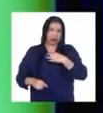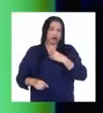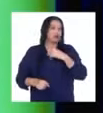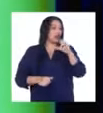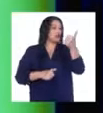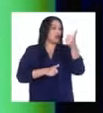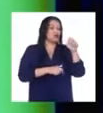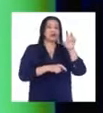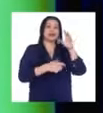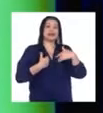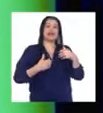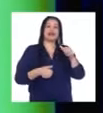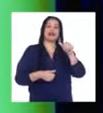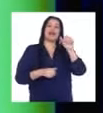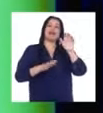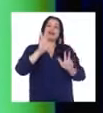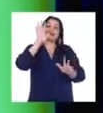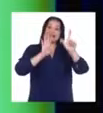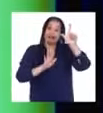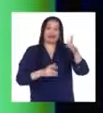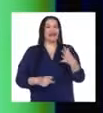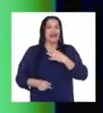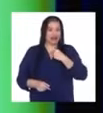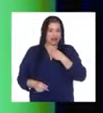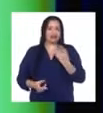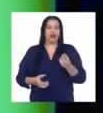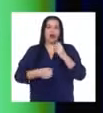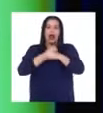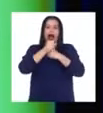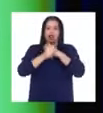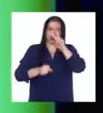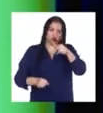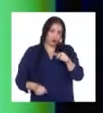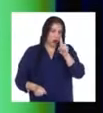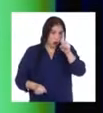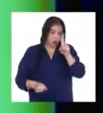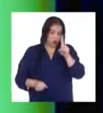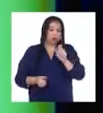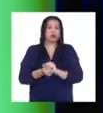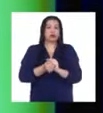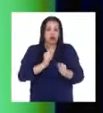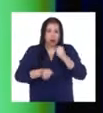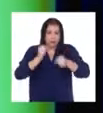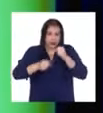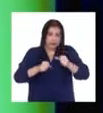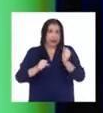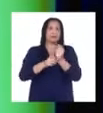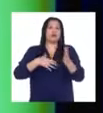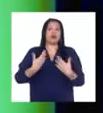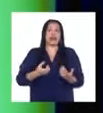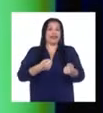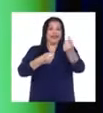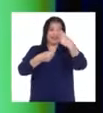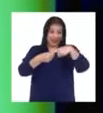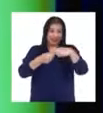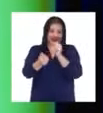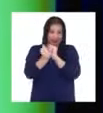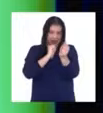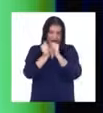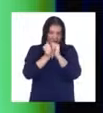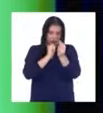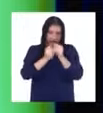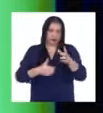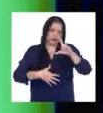En el 2001 clasifiqué al Sudamericano y Panamericano Juvenil que se realizaba